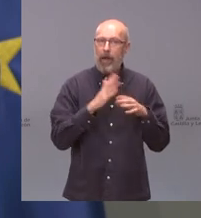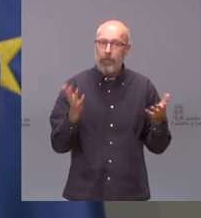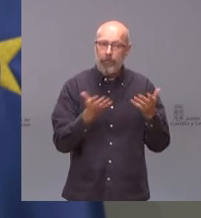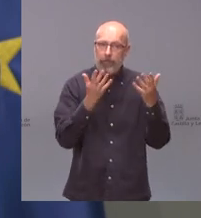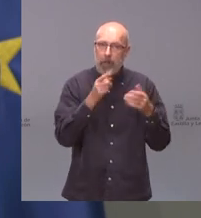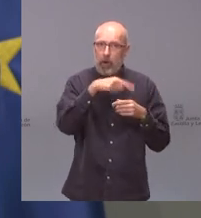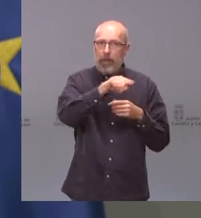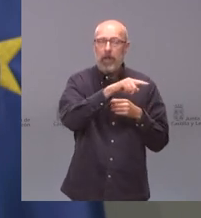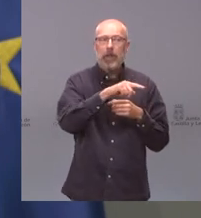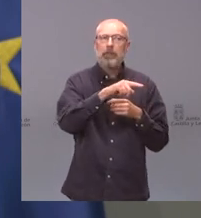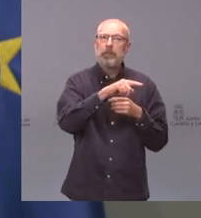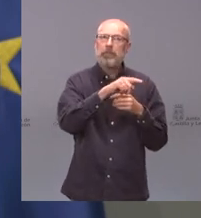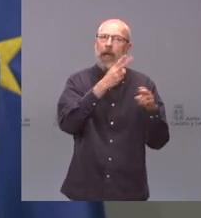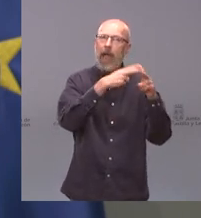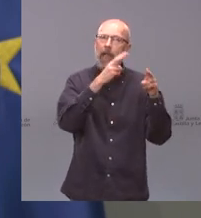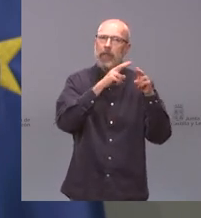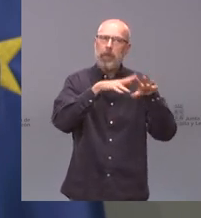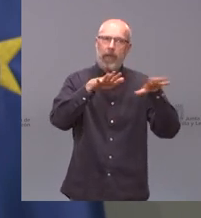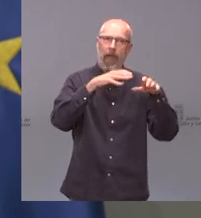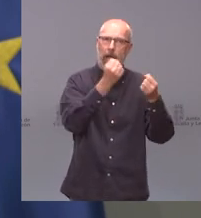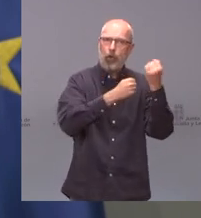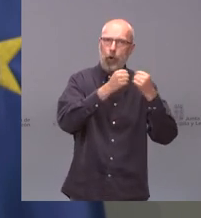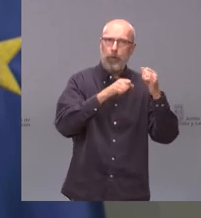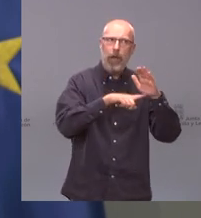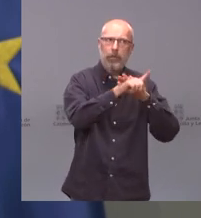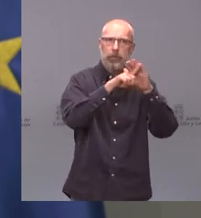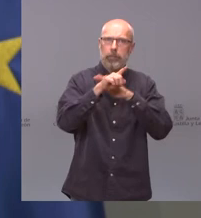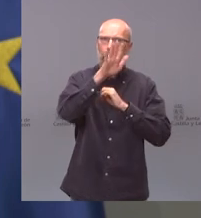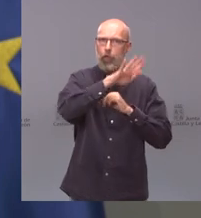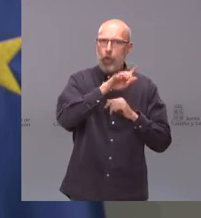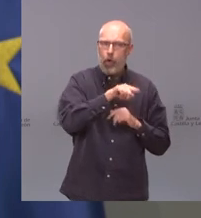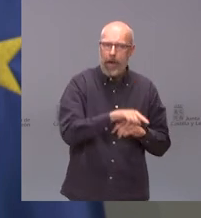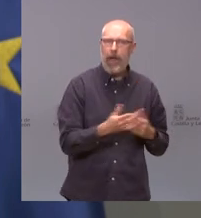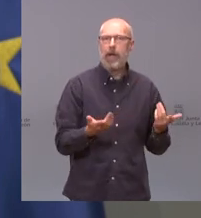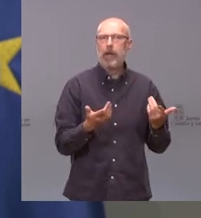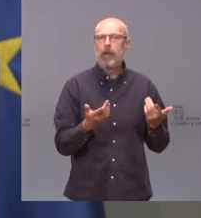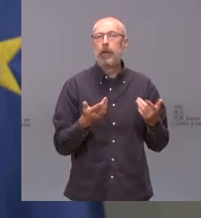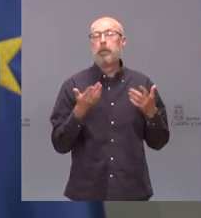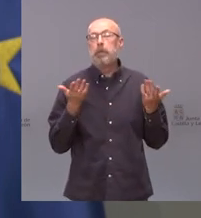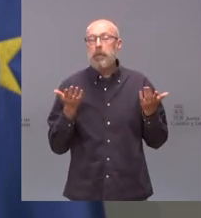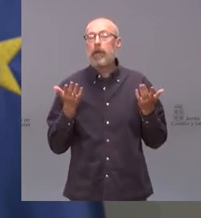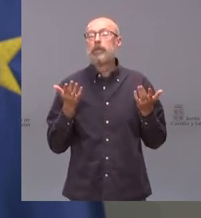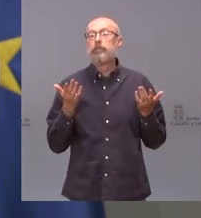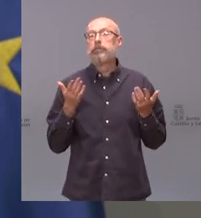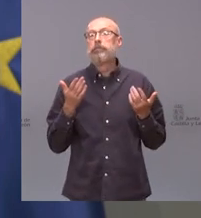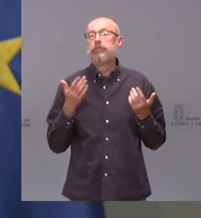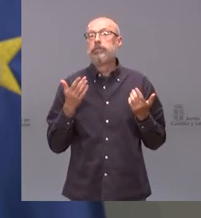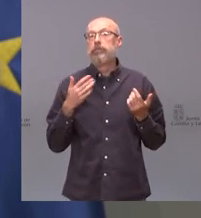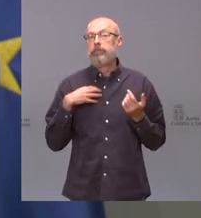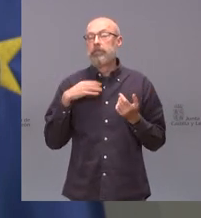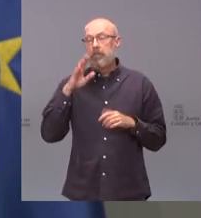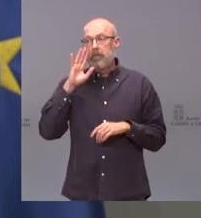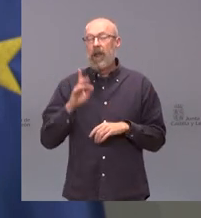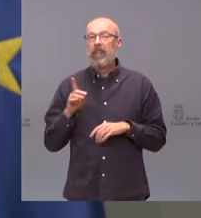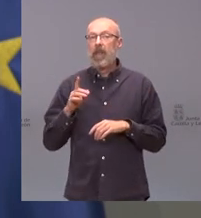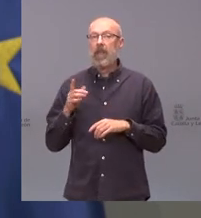lo posible la actividad económica en la zona pero quien no parece que estoy que